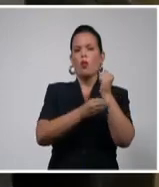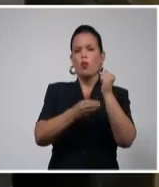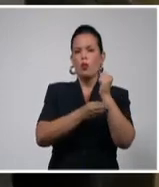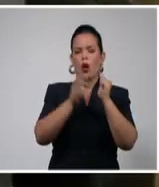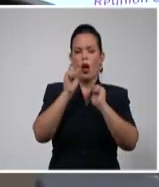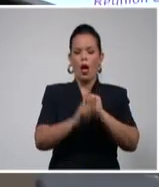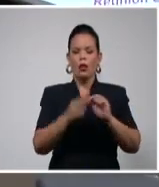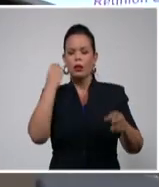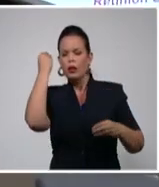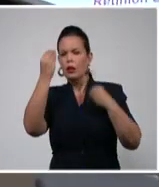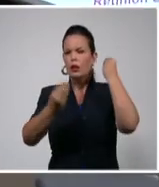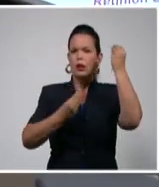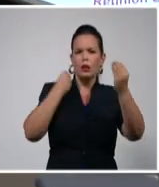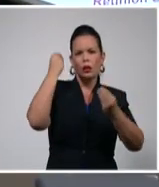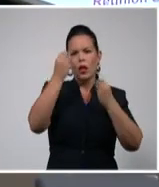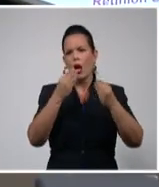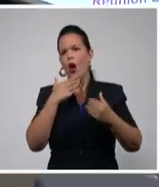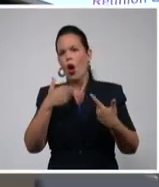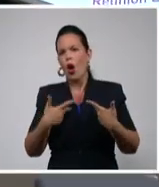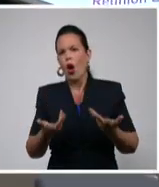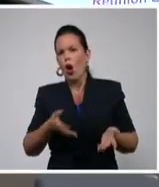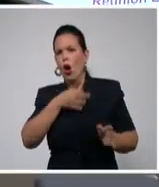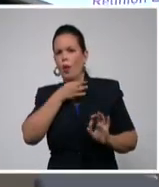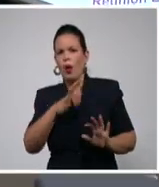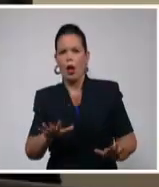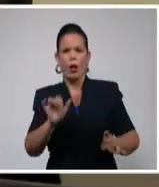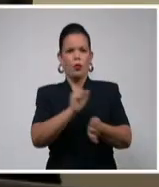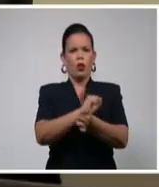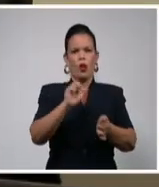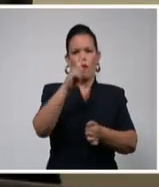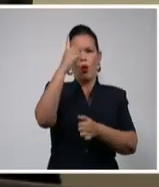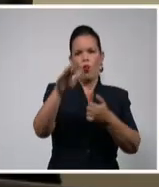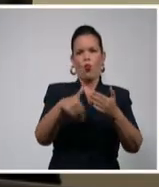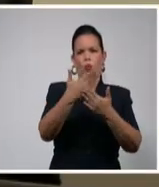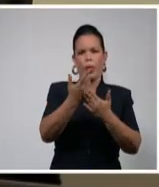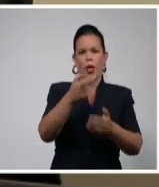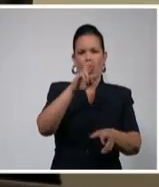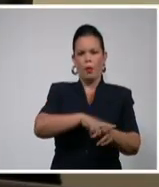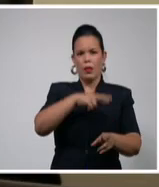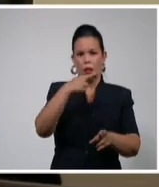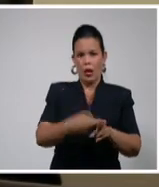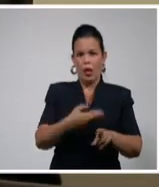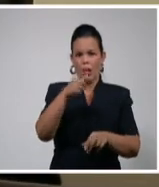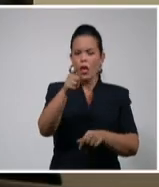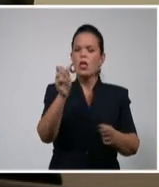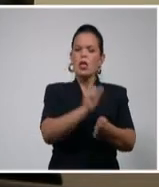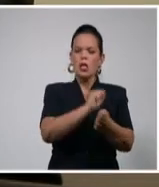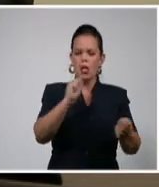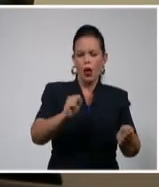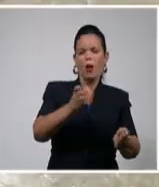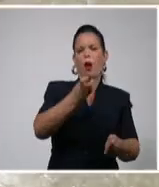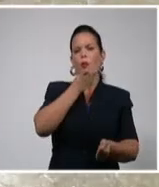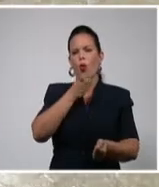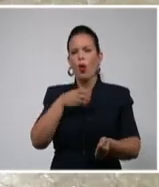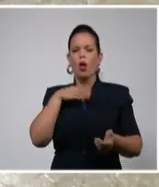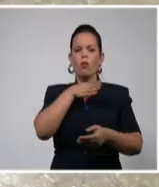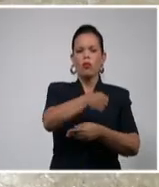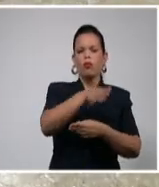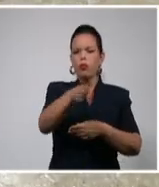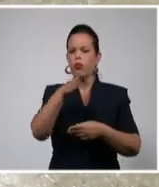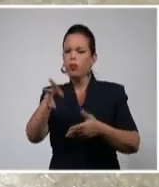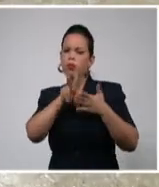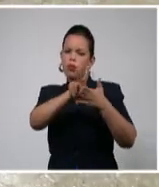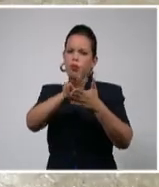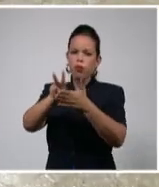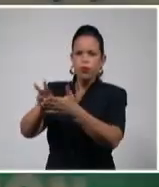la liberación, un día a la semana, de las funciones laborales de dichos representantes para facilitar mayor vínculo de estos con sus electores, tal como